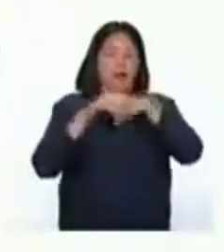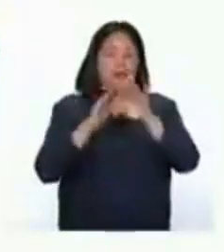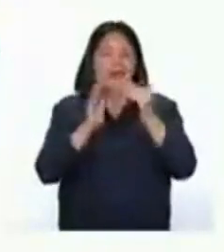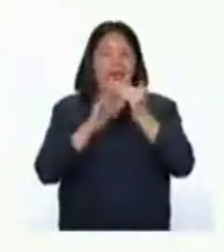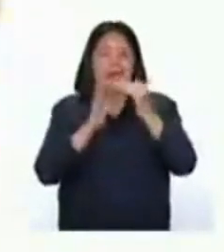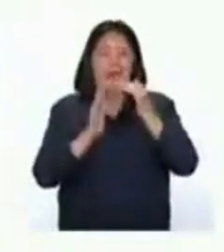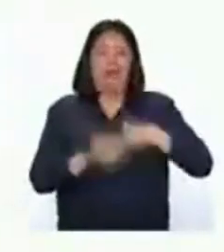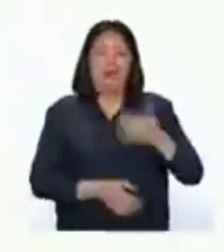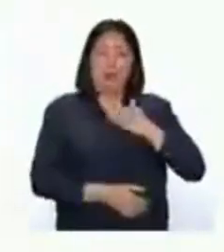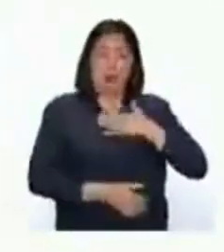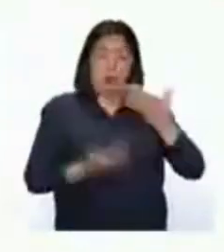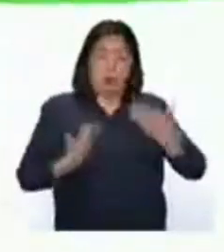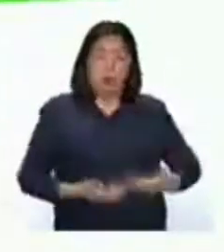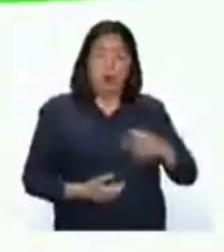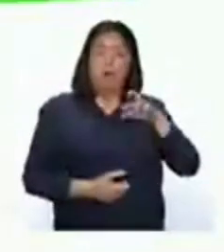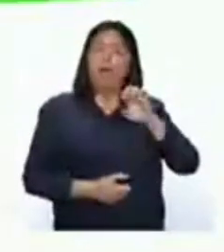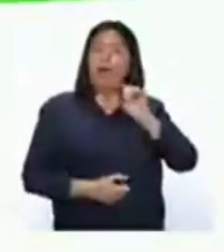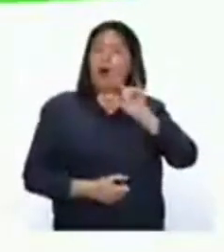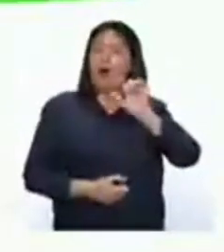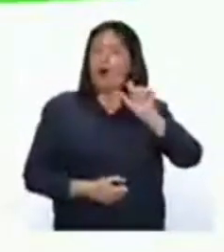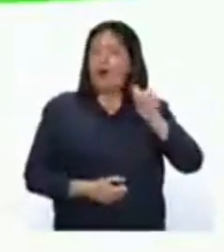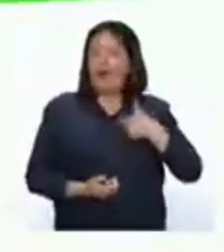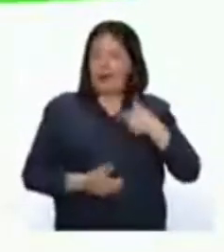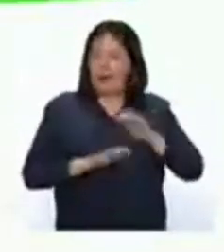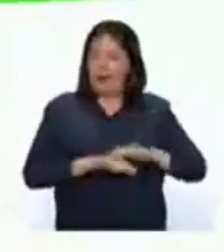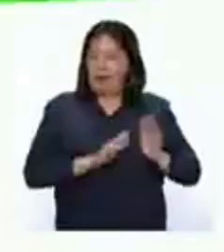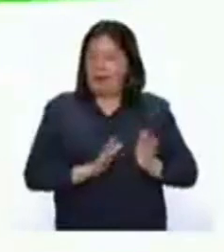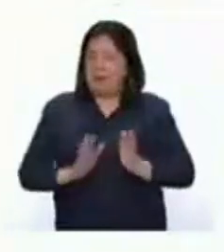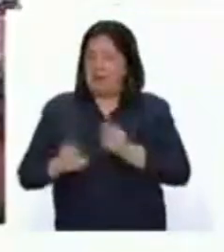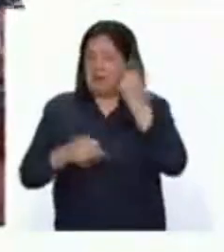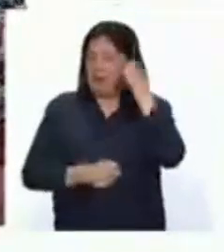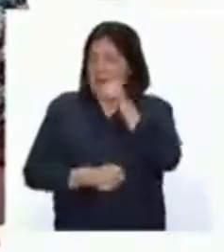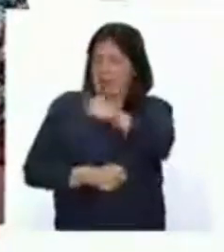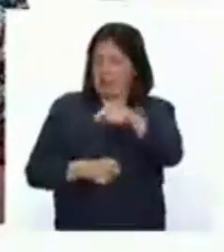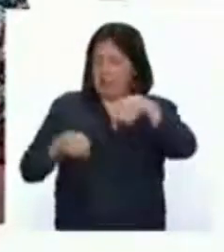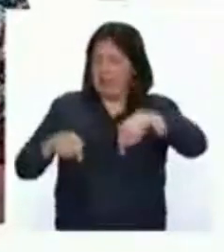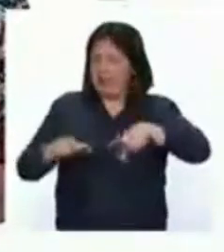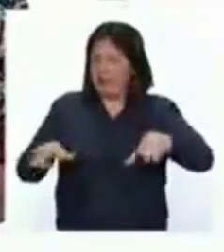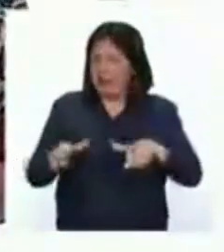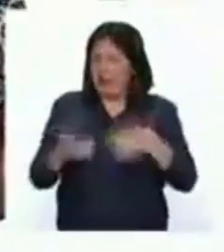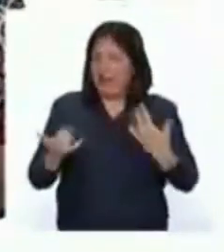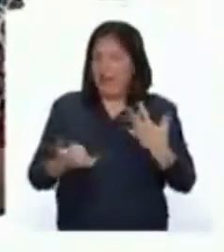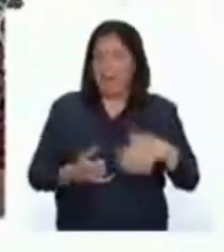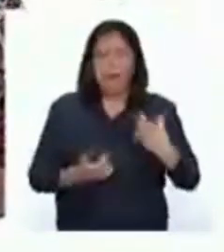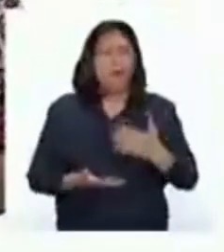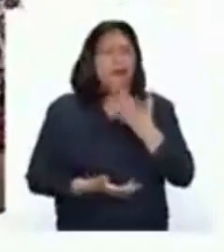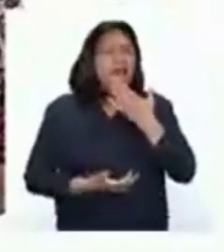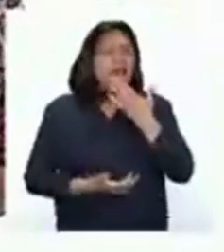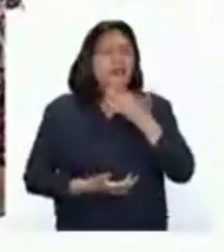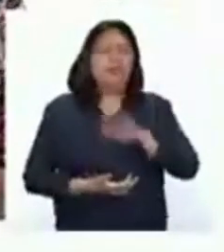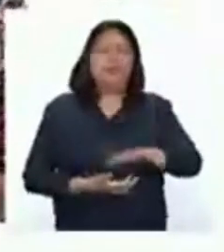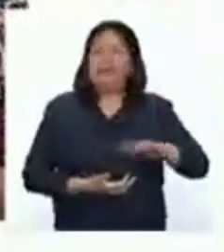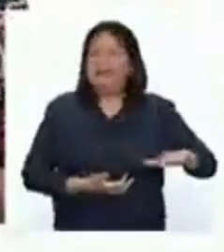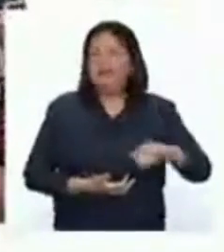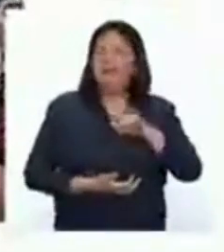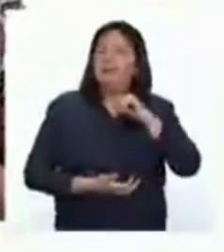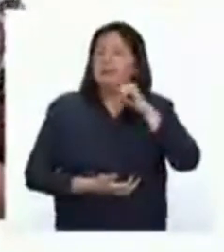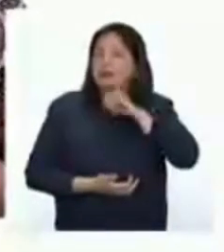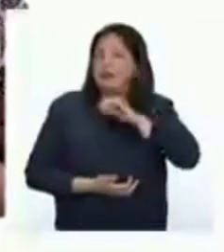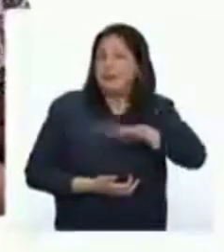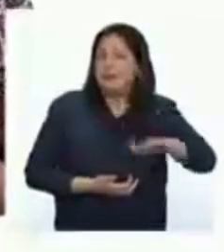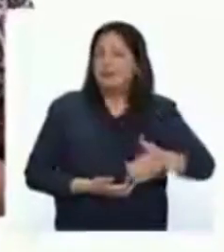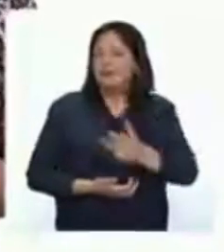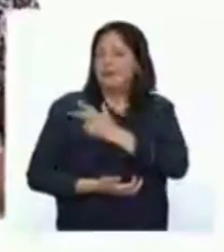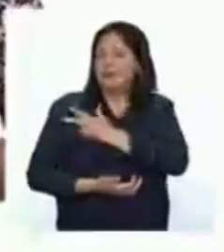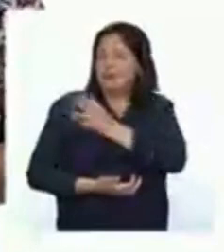alegría enorme encontrarme en este espacio preparado especialmente para ti. Este programa está dirigido a las niñas y niños de tercer